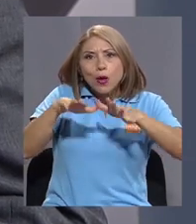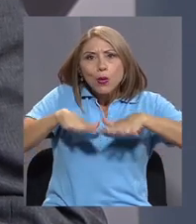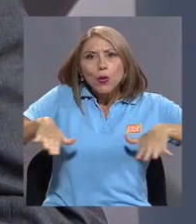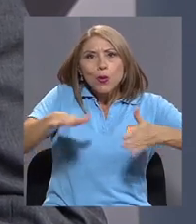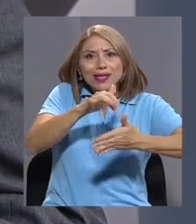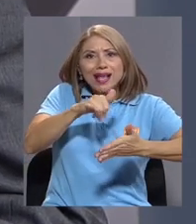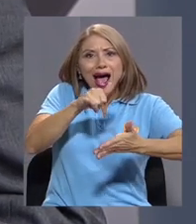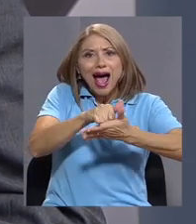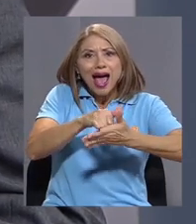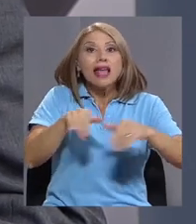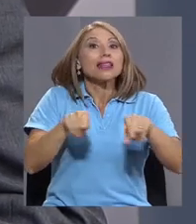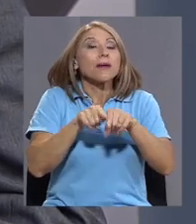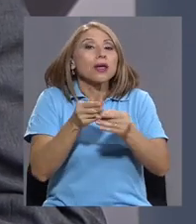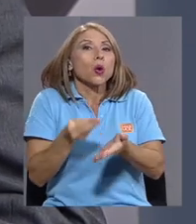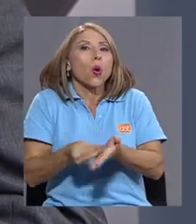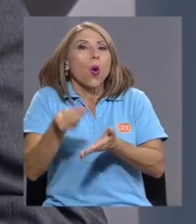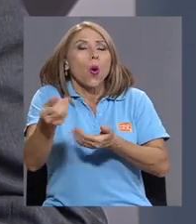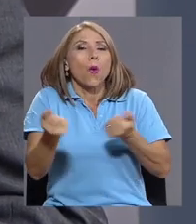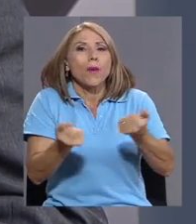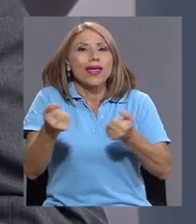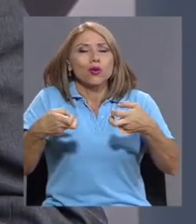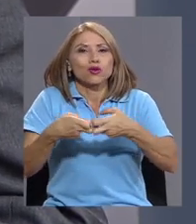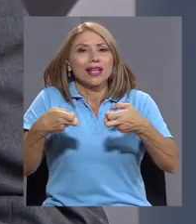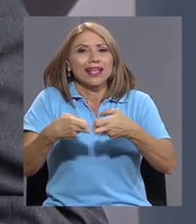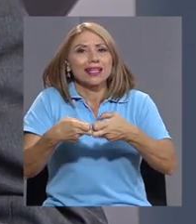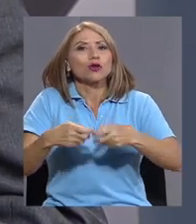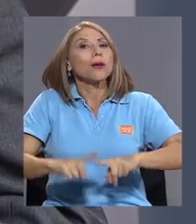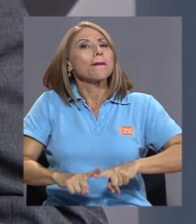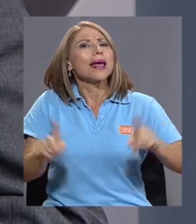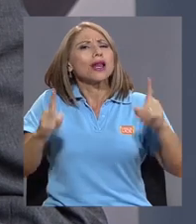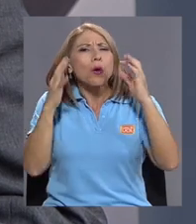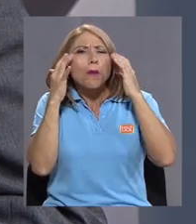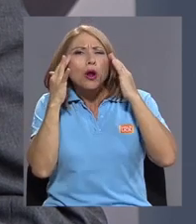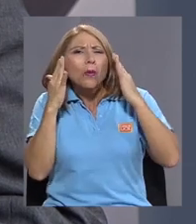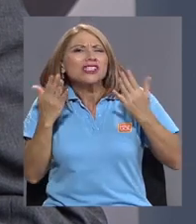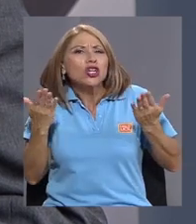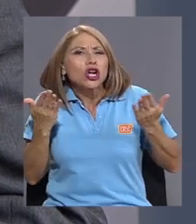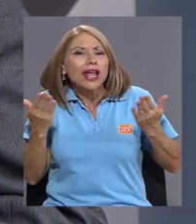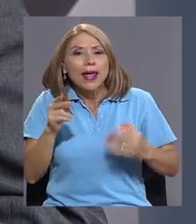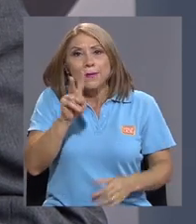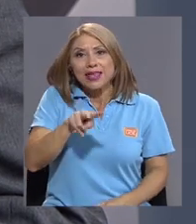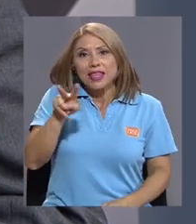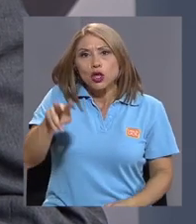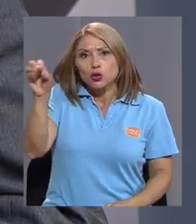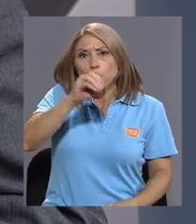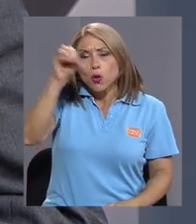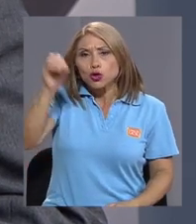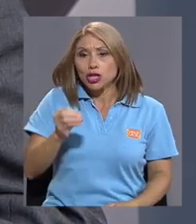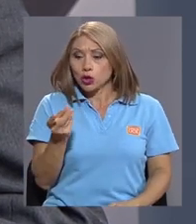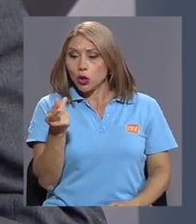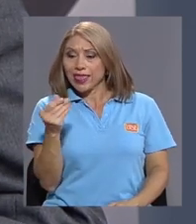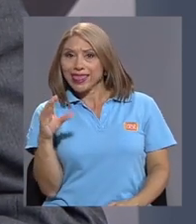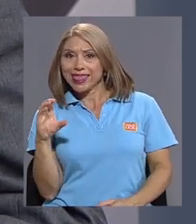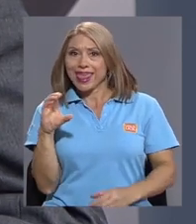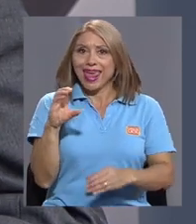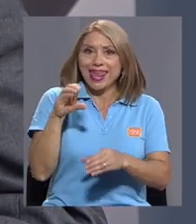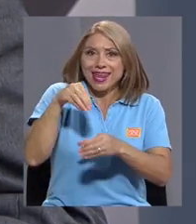eléctricos. Pero aquí la gran preocupación es que el 22% de los ingresos del Estado, de